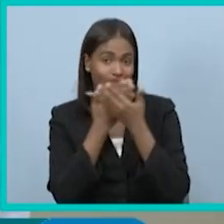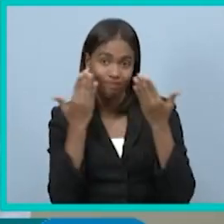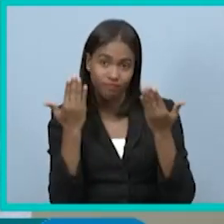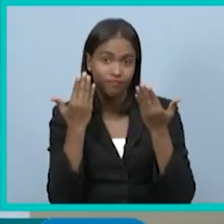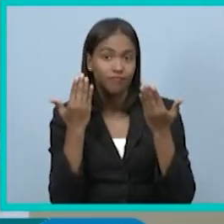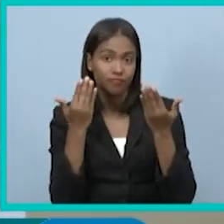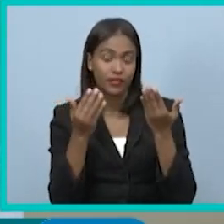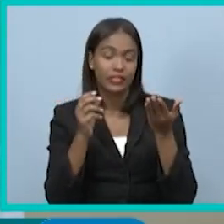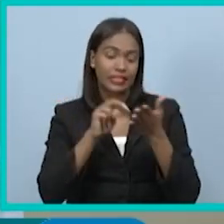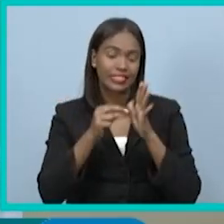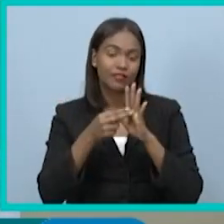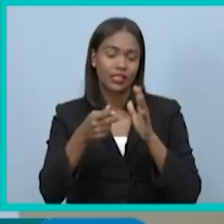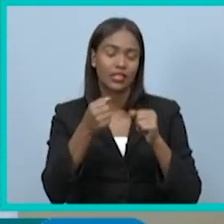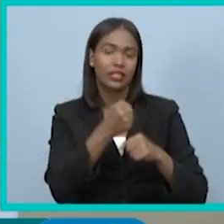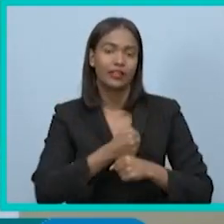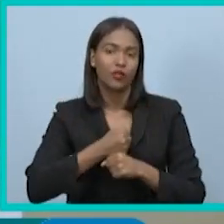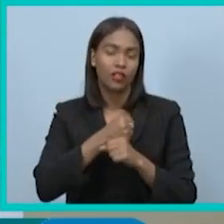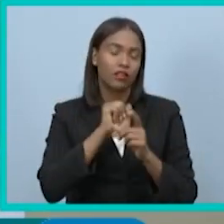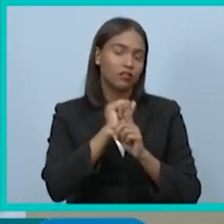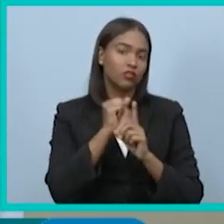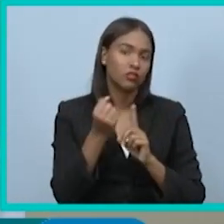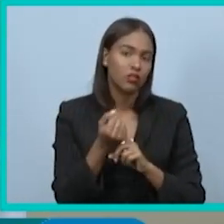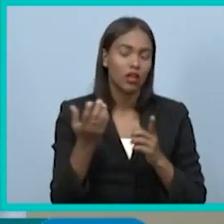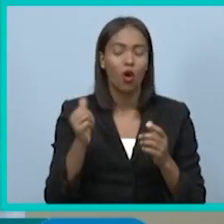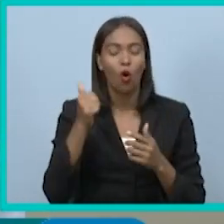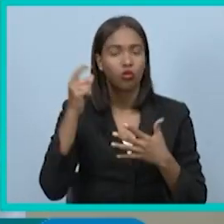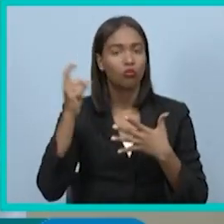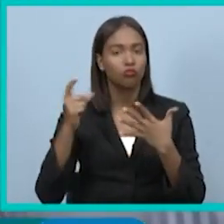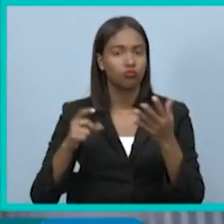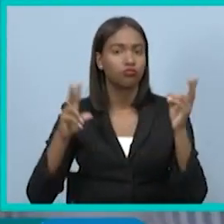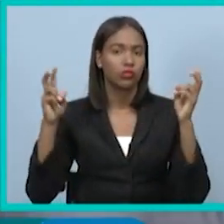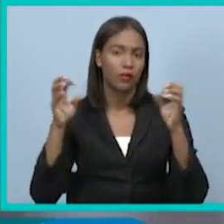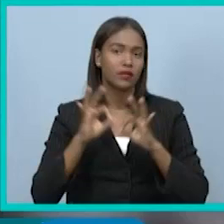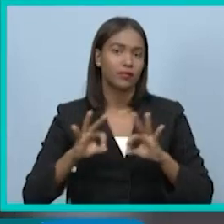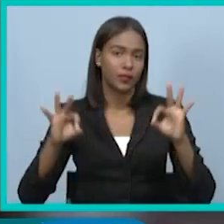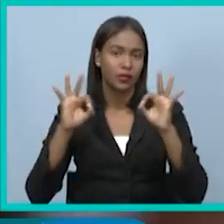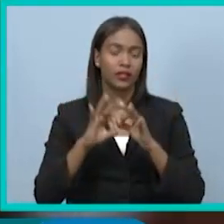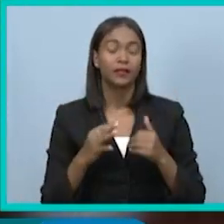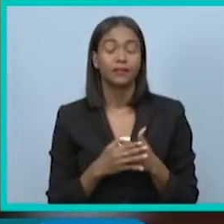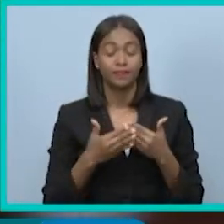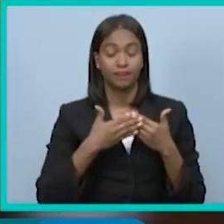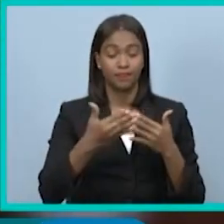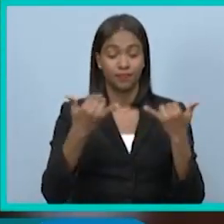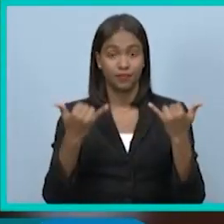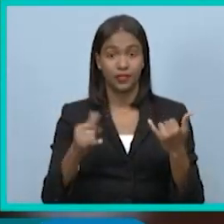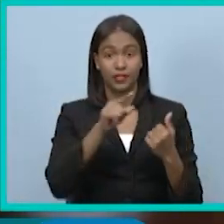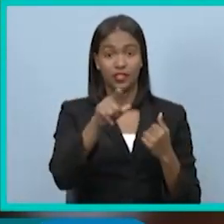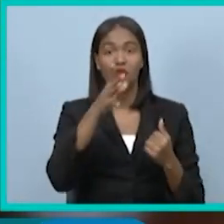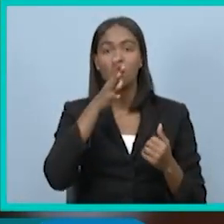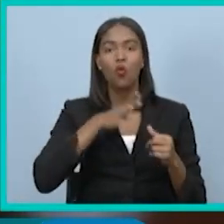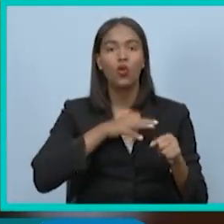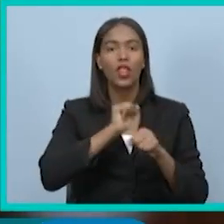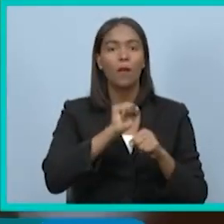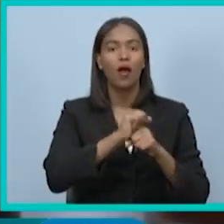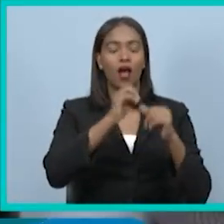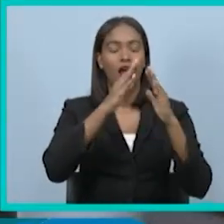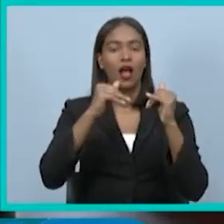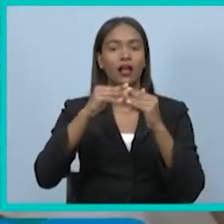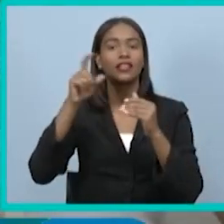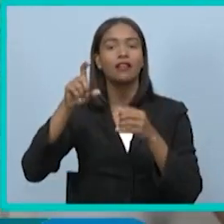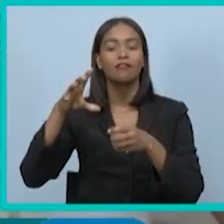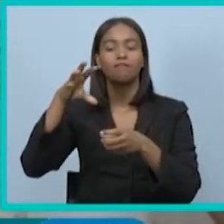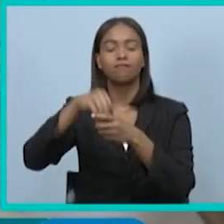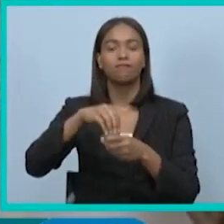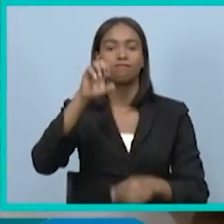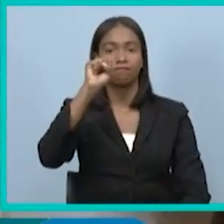lo que significa la seguridad social y otros aspectos importantes. A partir de ahora, las trabajadoras domésticas deben ser incluidas en la